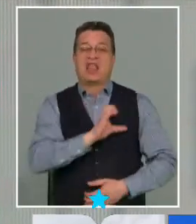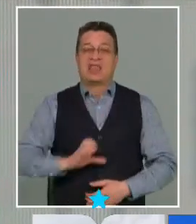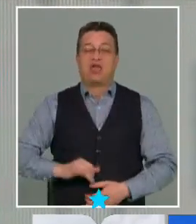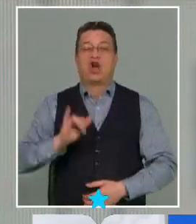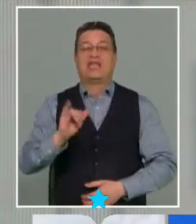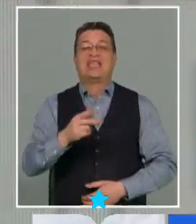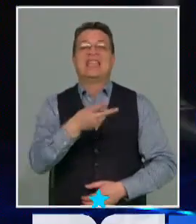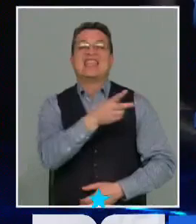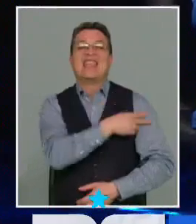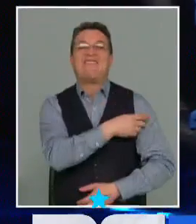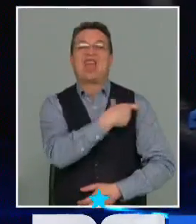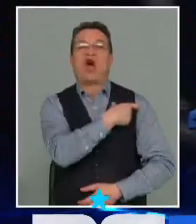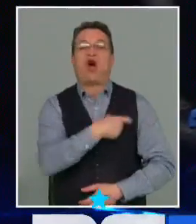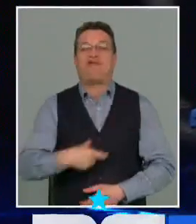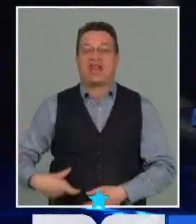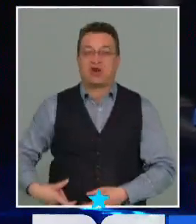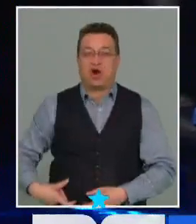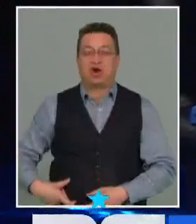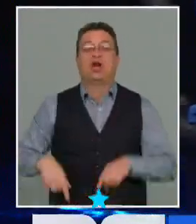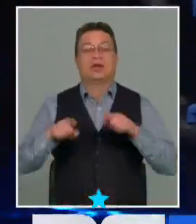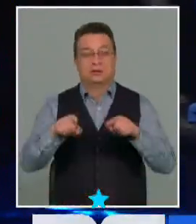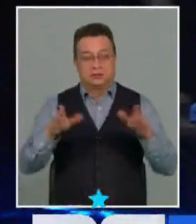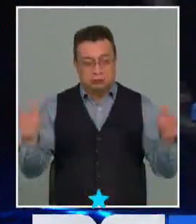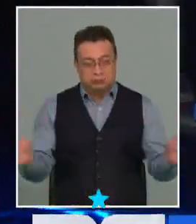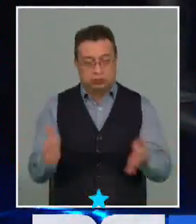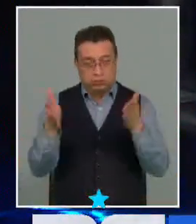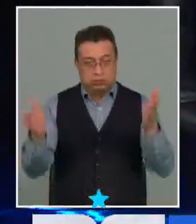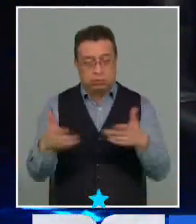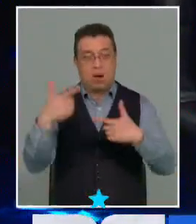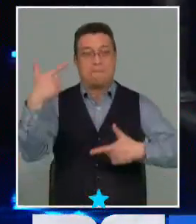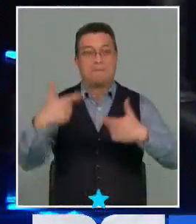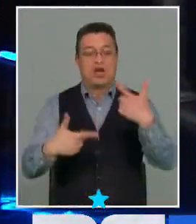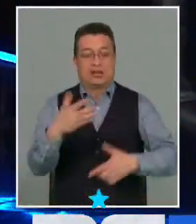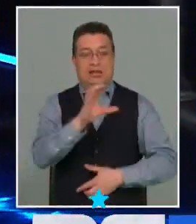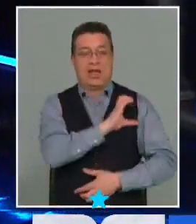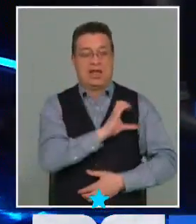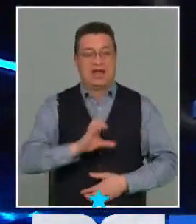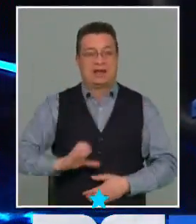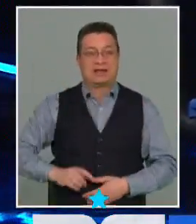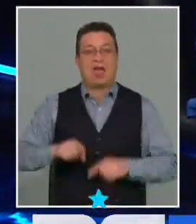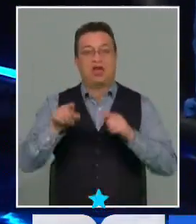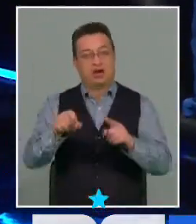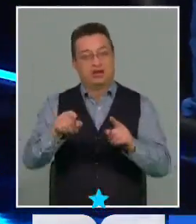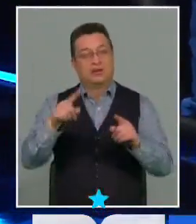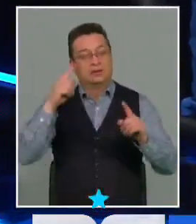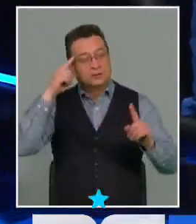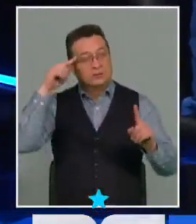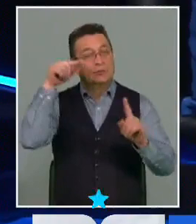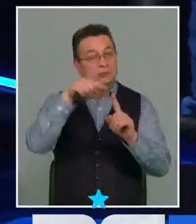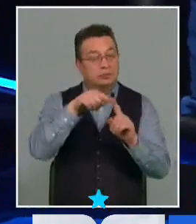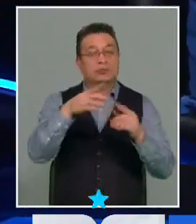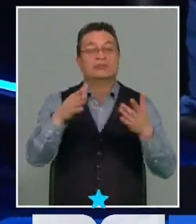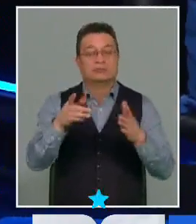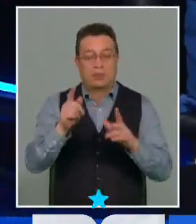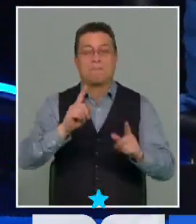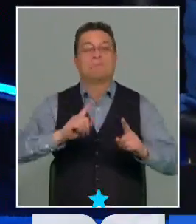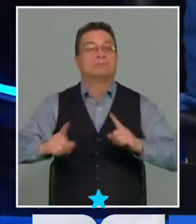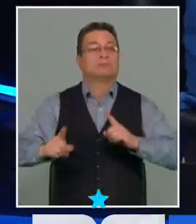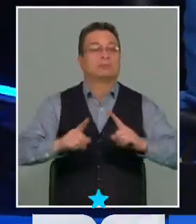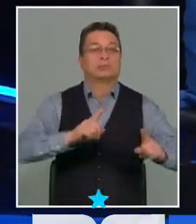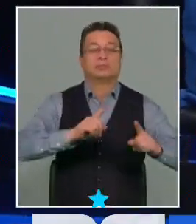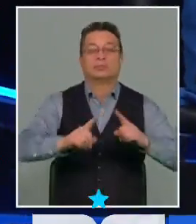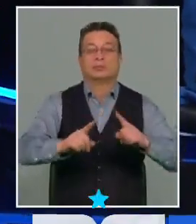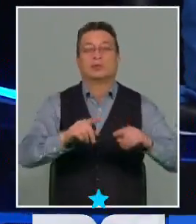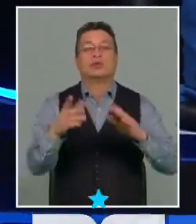el Jefe de Gobierno. Es quien impulsa las políticas de Estado a través de las cuales se conduce, en este caso,